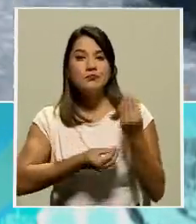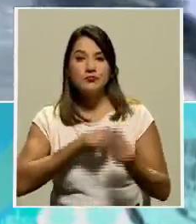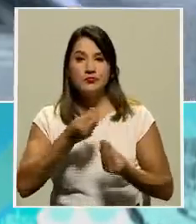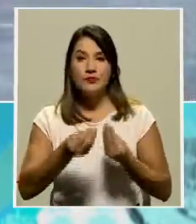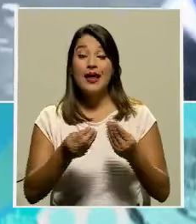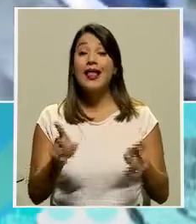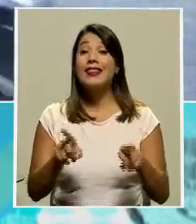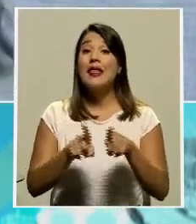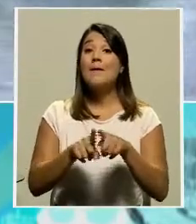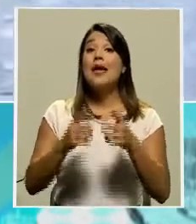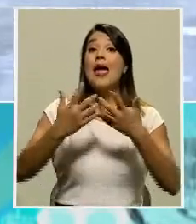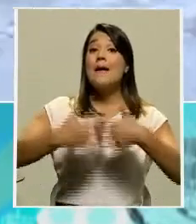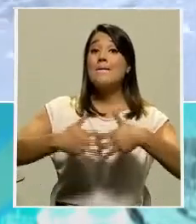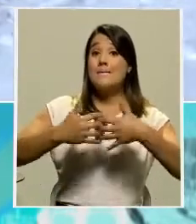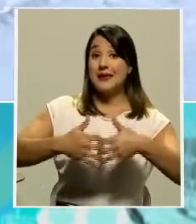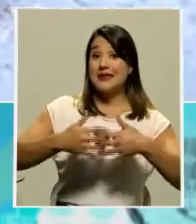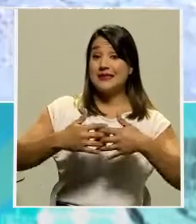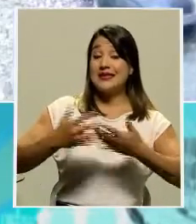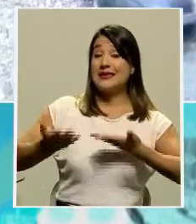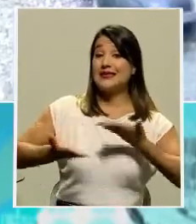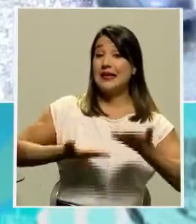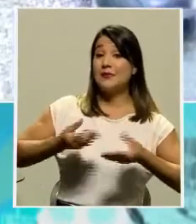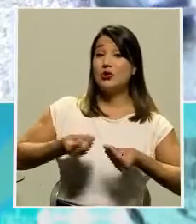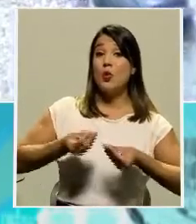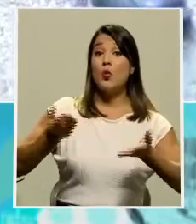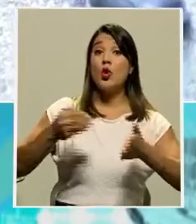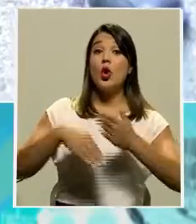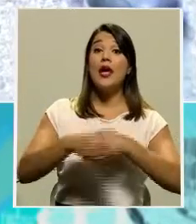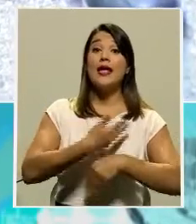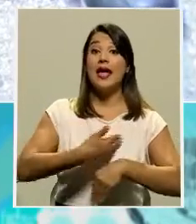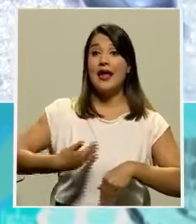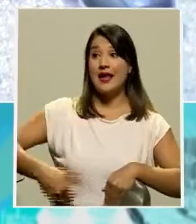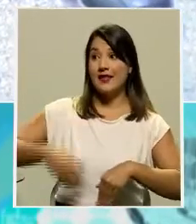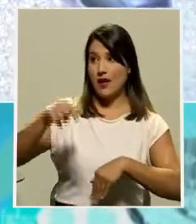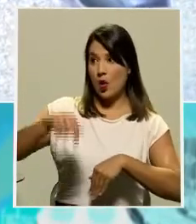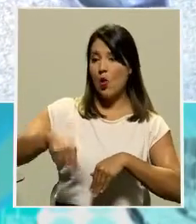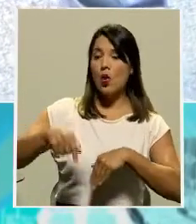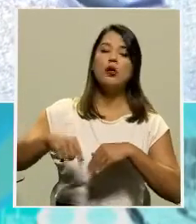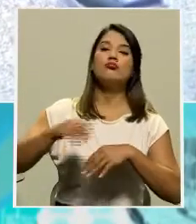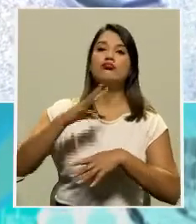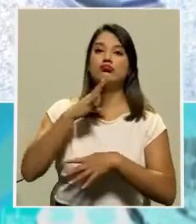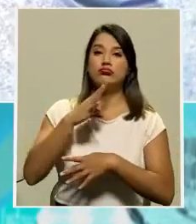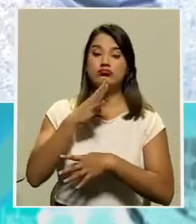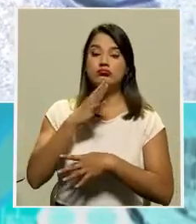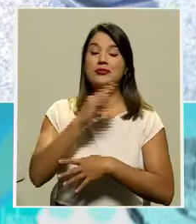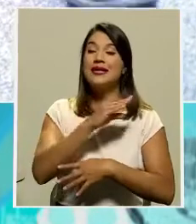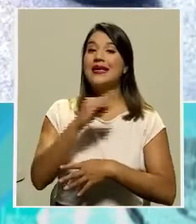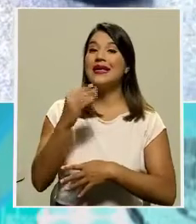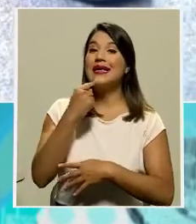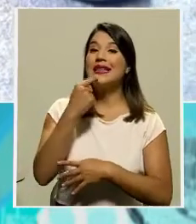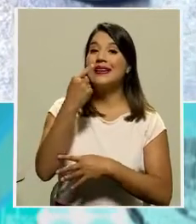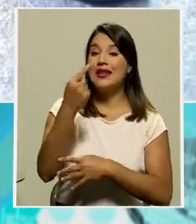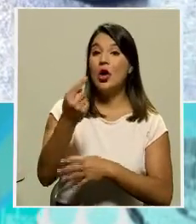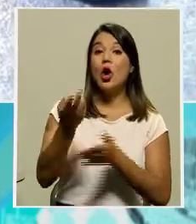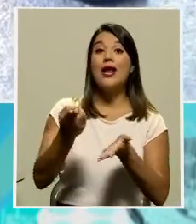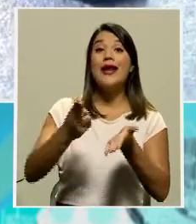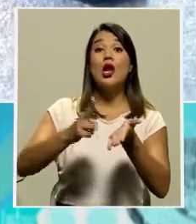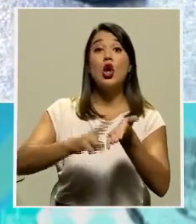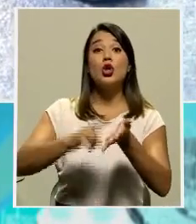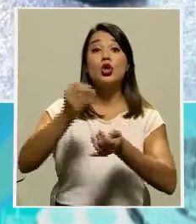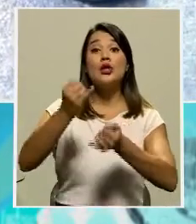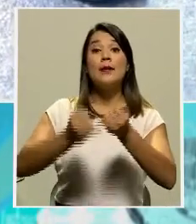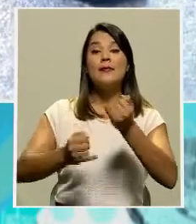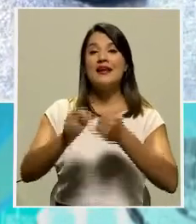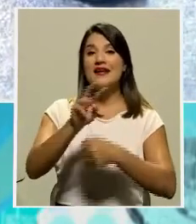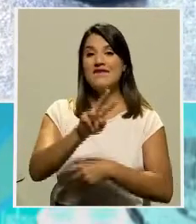empresa de servicios públicos de heredia brinda hoy una declaración donde señalan que precisamente el contrato está hasta el